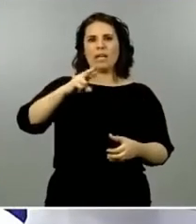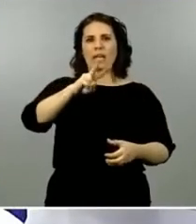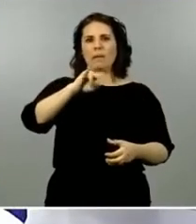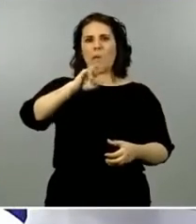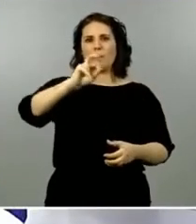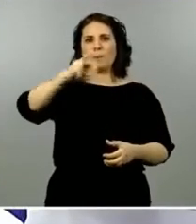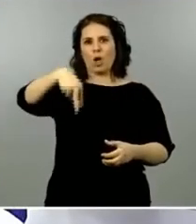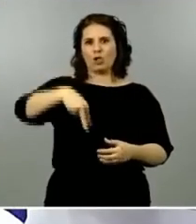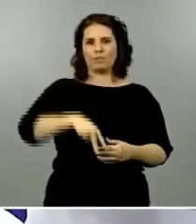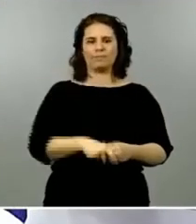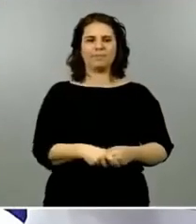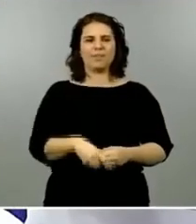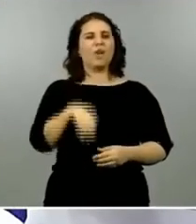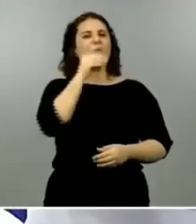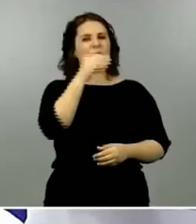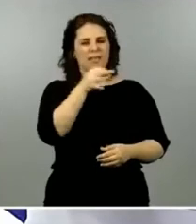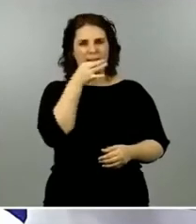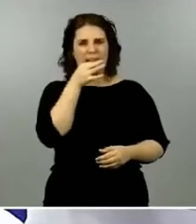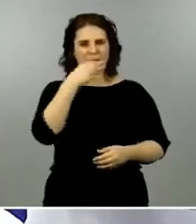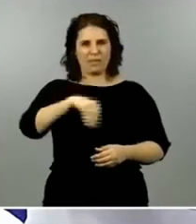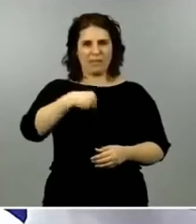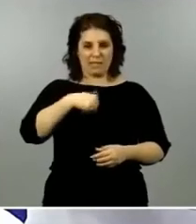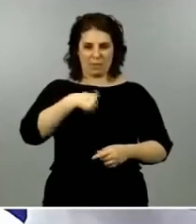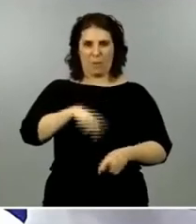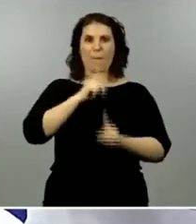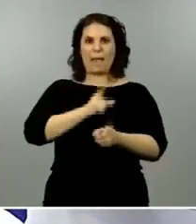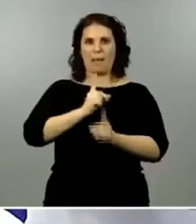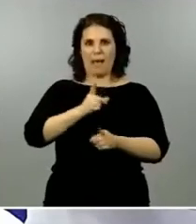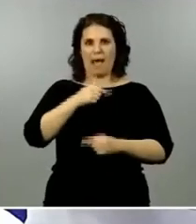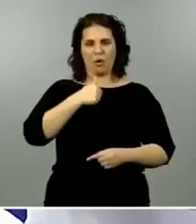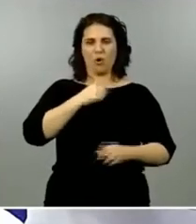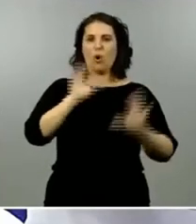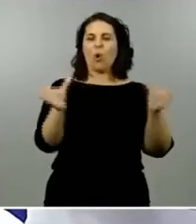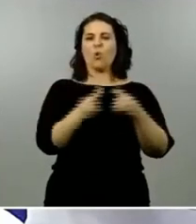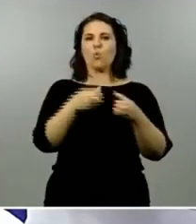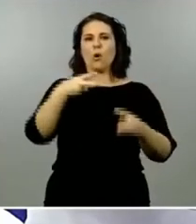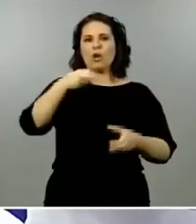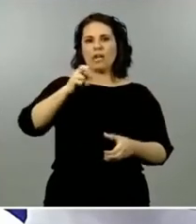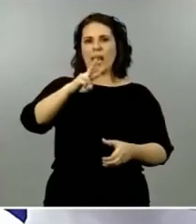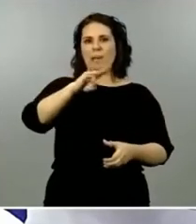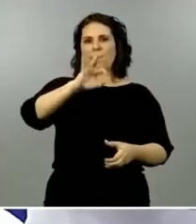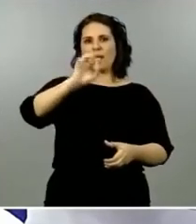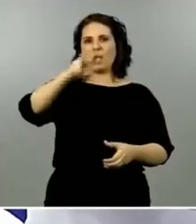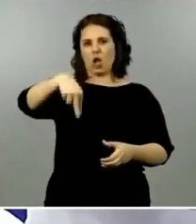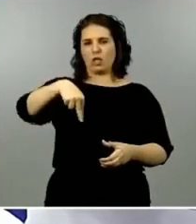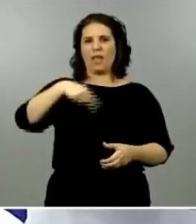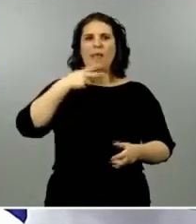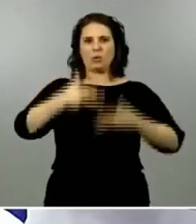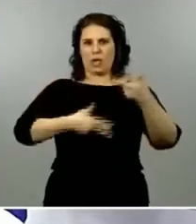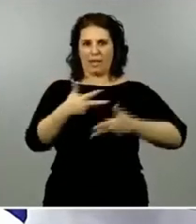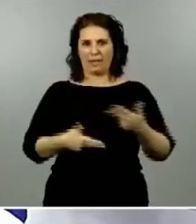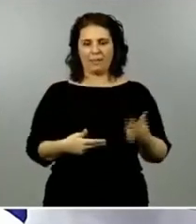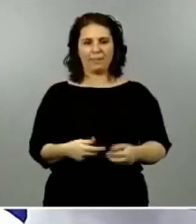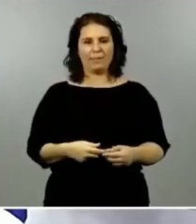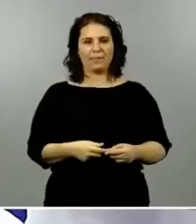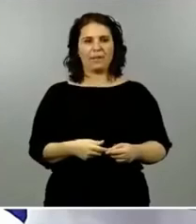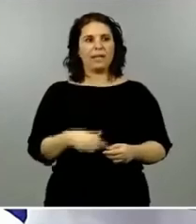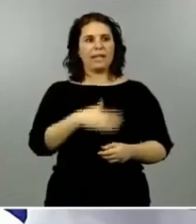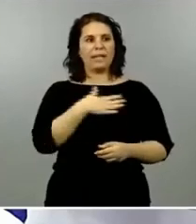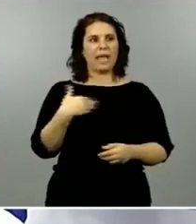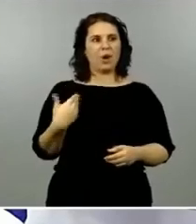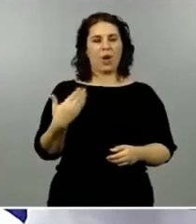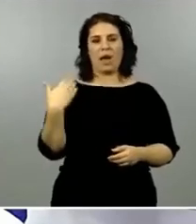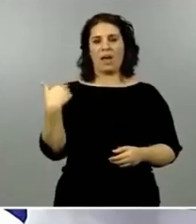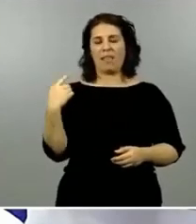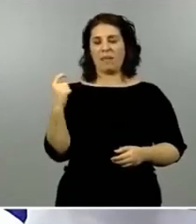Buenas tardes presidente desde Bilbao Irene Díaz del grupo Nervión Uscari quería plantearle hace pocos minutos han